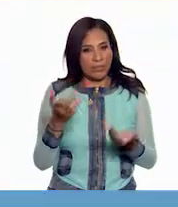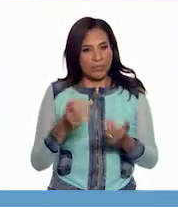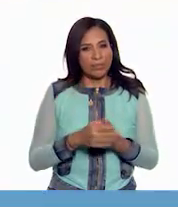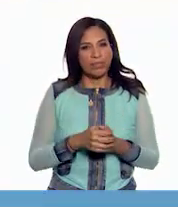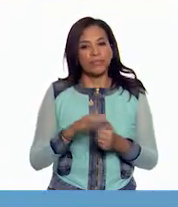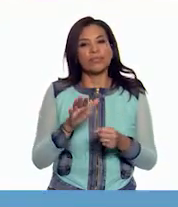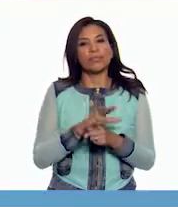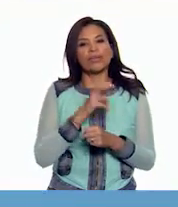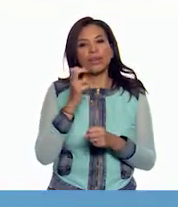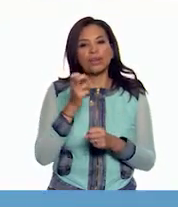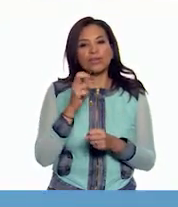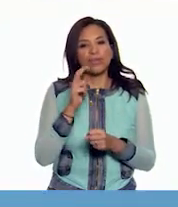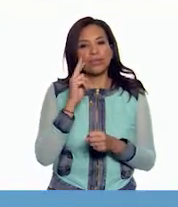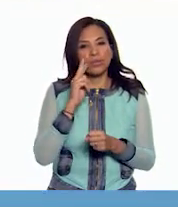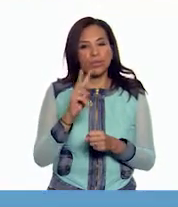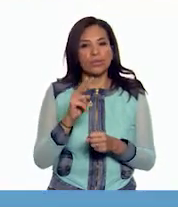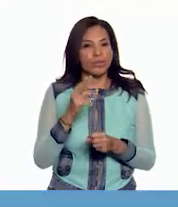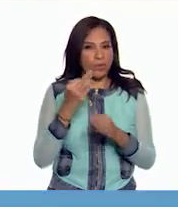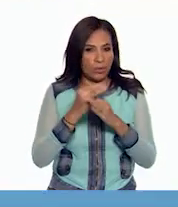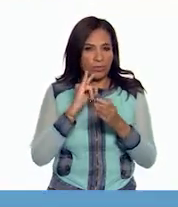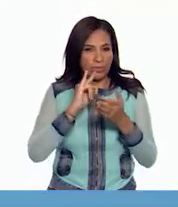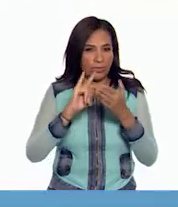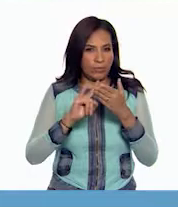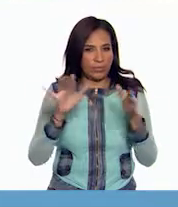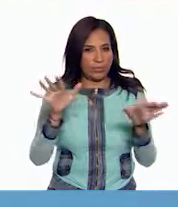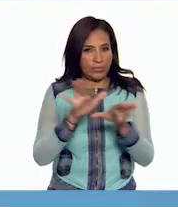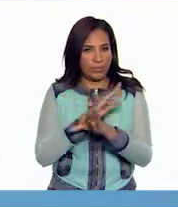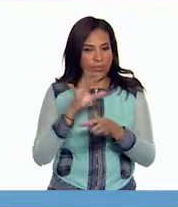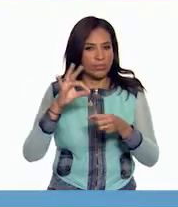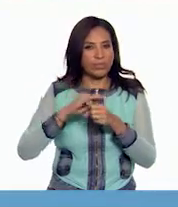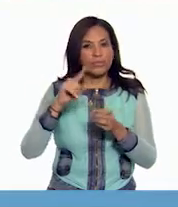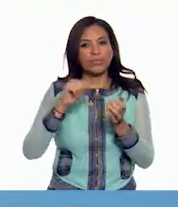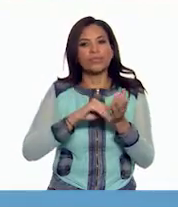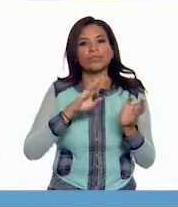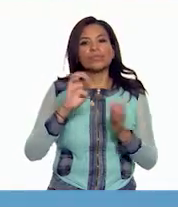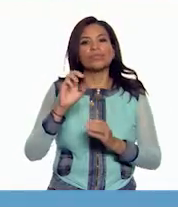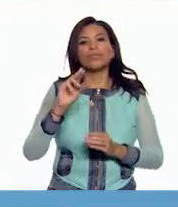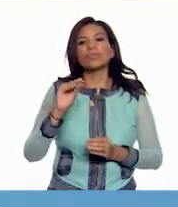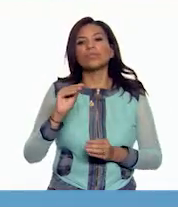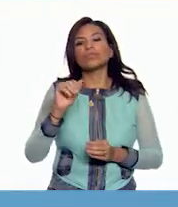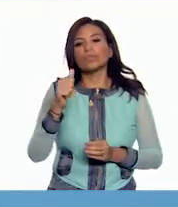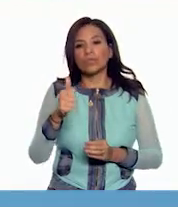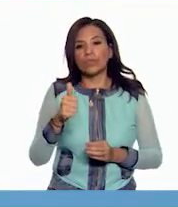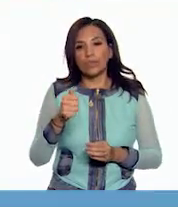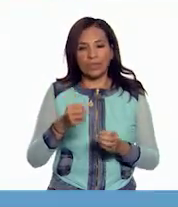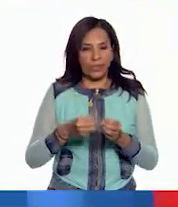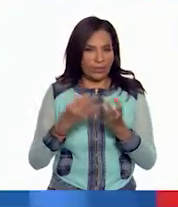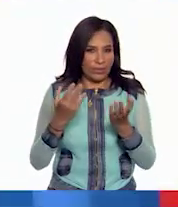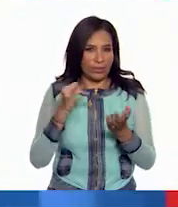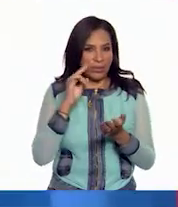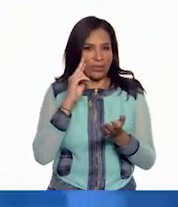Por eso, ¿me ayudas a pegar el cartel que indica esa reforma electoral de 1996? Claro que sí.